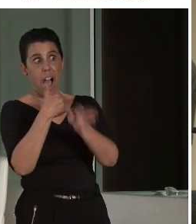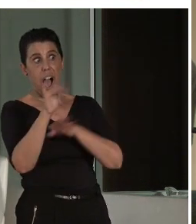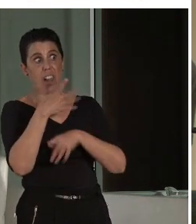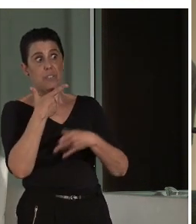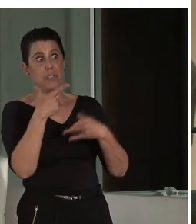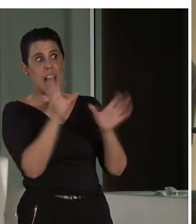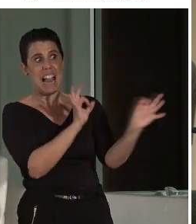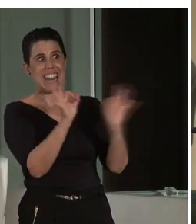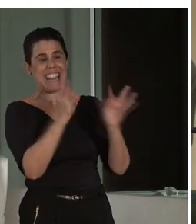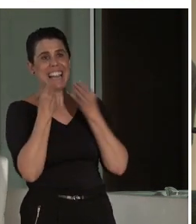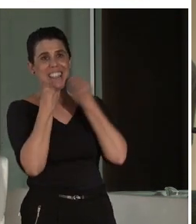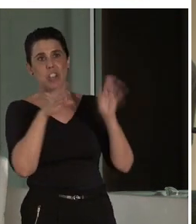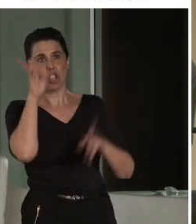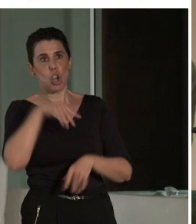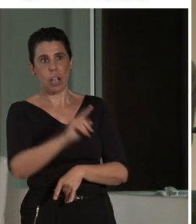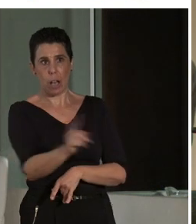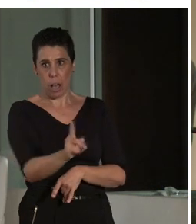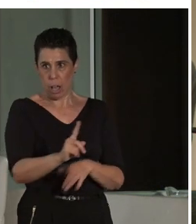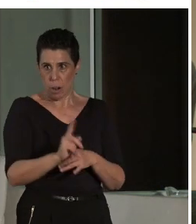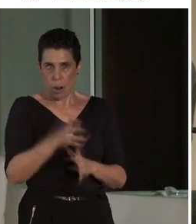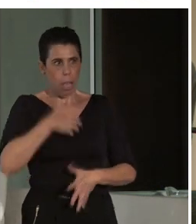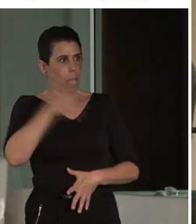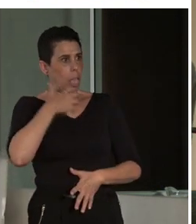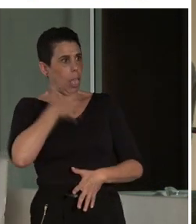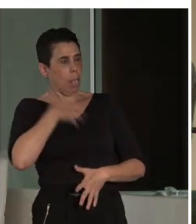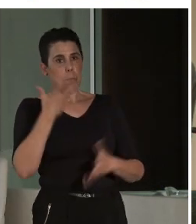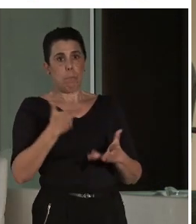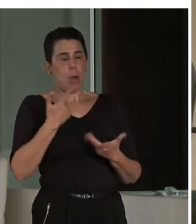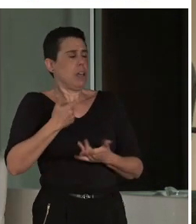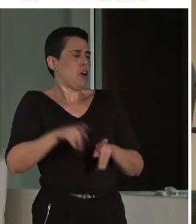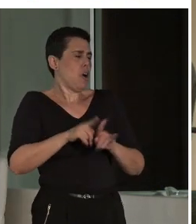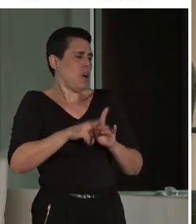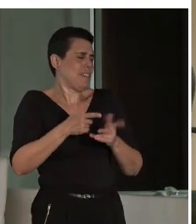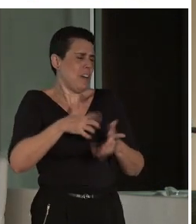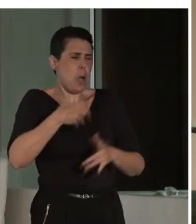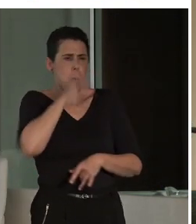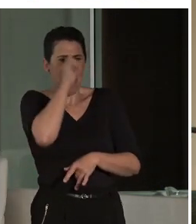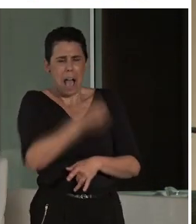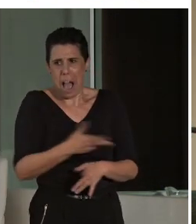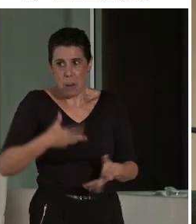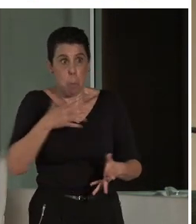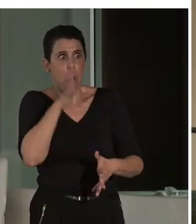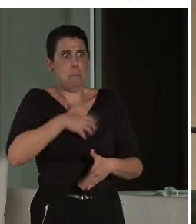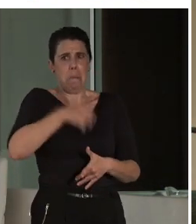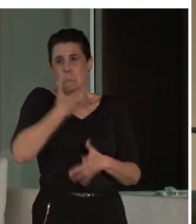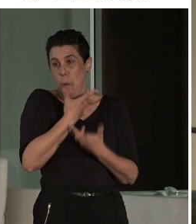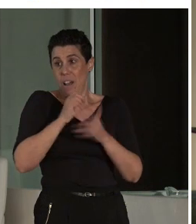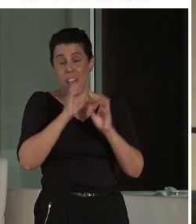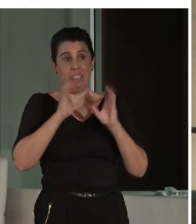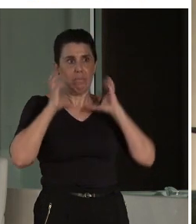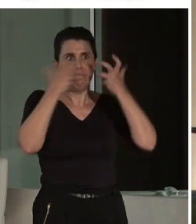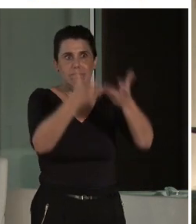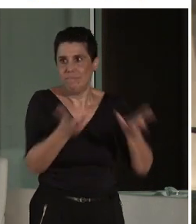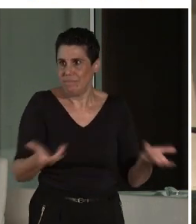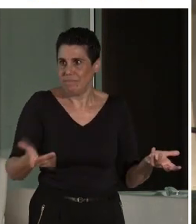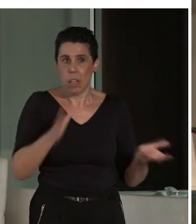eso es que me llevan los demonios. Bueno, Feli lo sabe. A es que me llevan los demonios con muchas cosas. Yo soy muy bruja. Entonces, claro, y dices, ¿y qué me llevan los demonios?